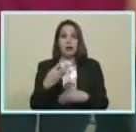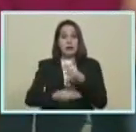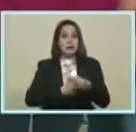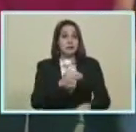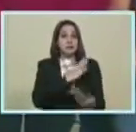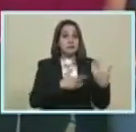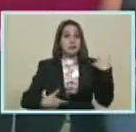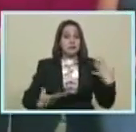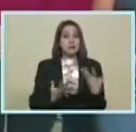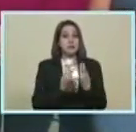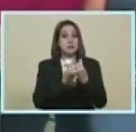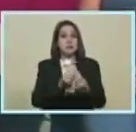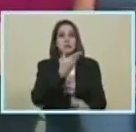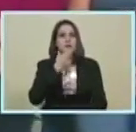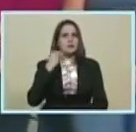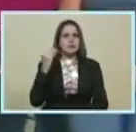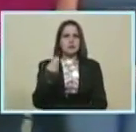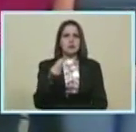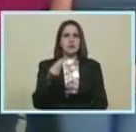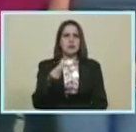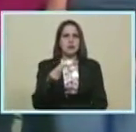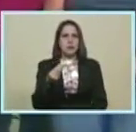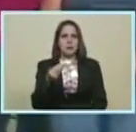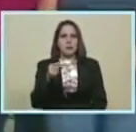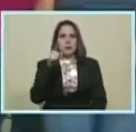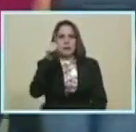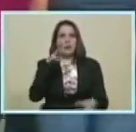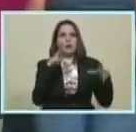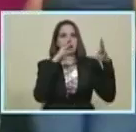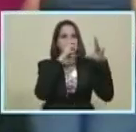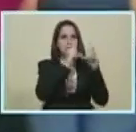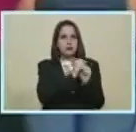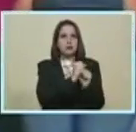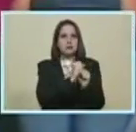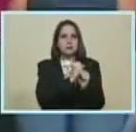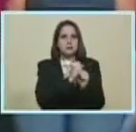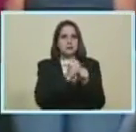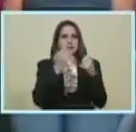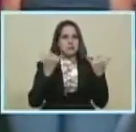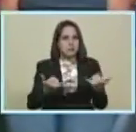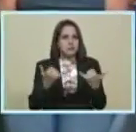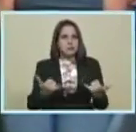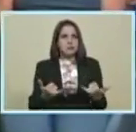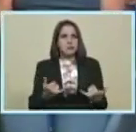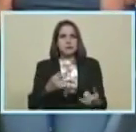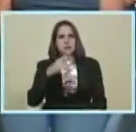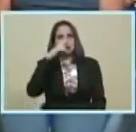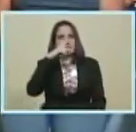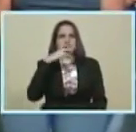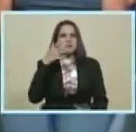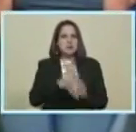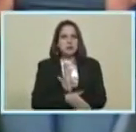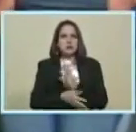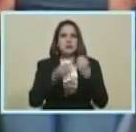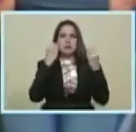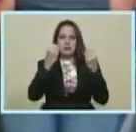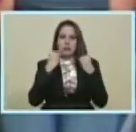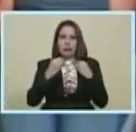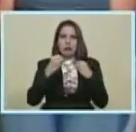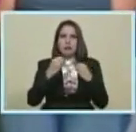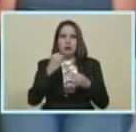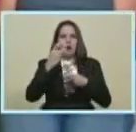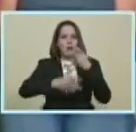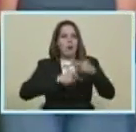presidente Acompañado de esa juventud Esa juventud En la que usted confía Y esa juventud Que ahora Va a narrar Presidente Nicolás Maduro Como ha sido